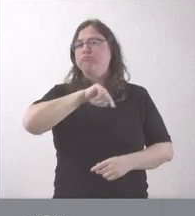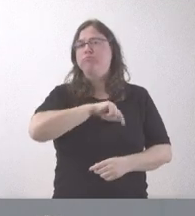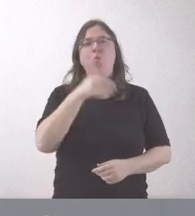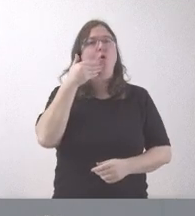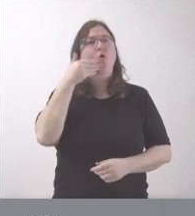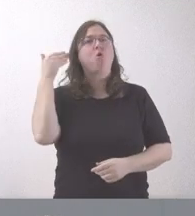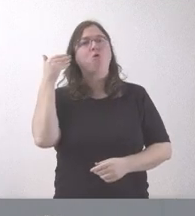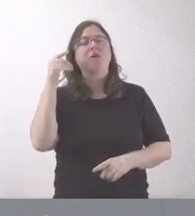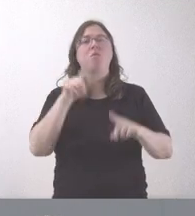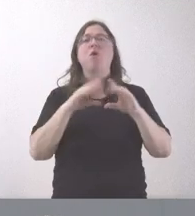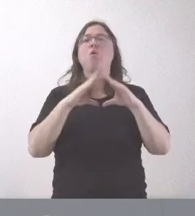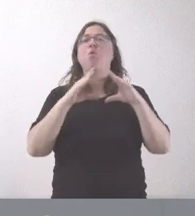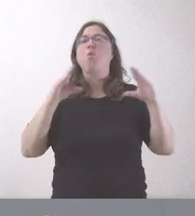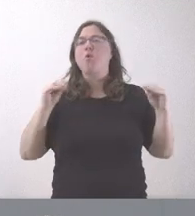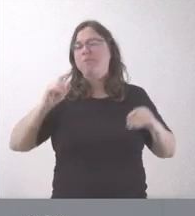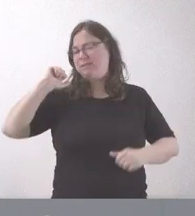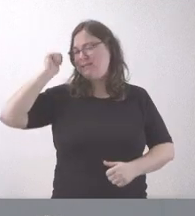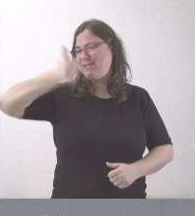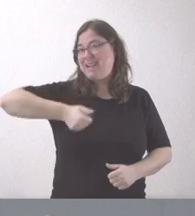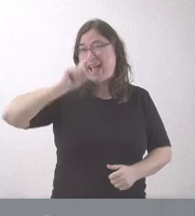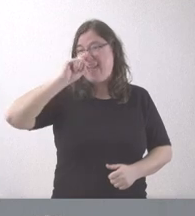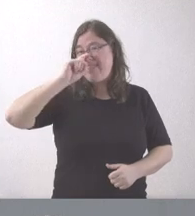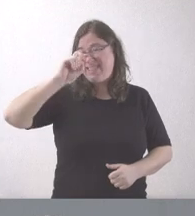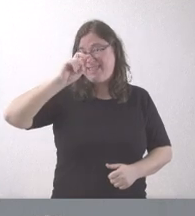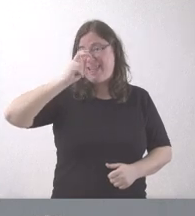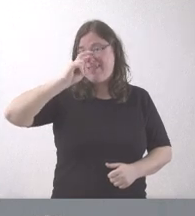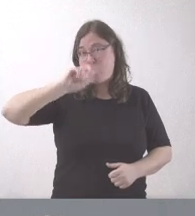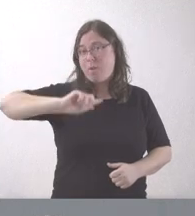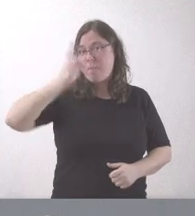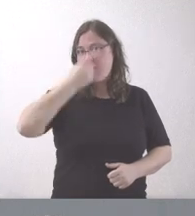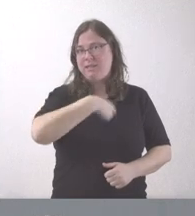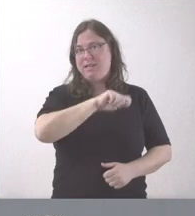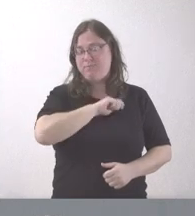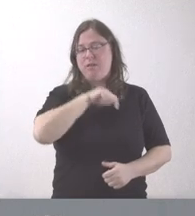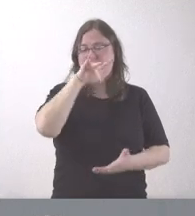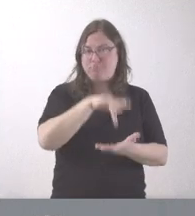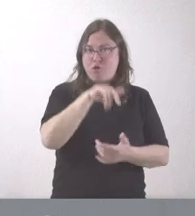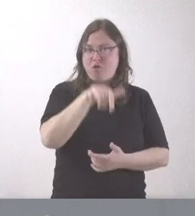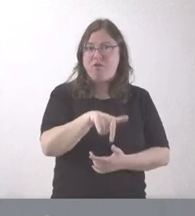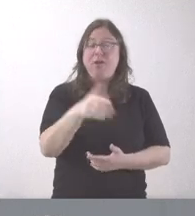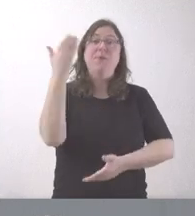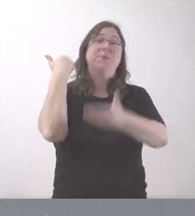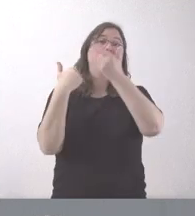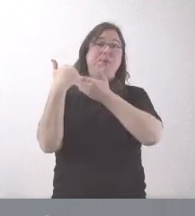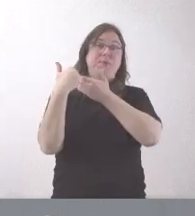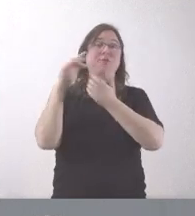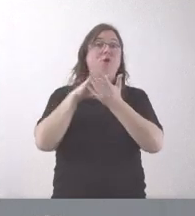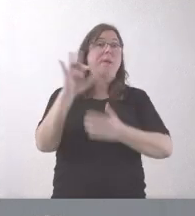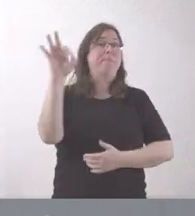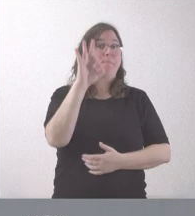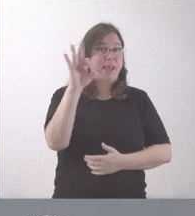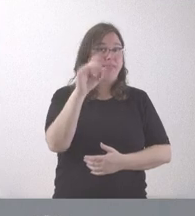la universidad más antigua de España, que tuvo, además, un precedente en la Universidad de Palencia en el año